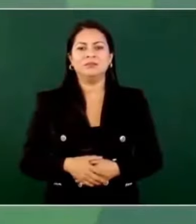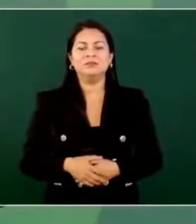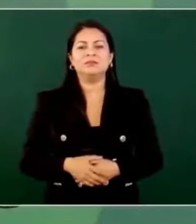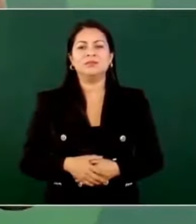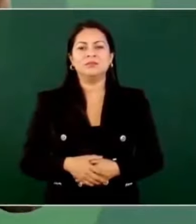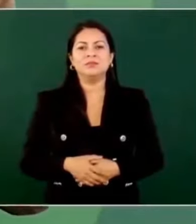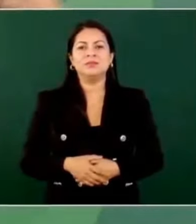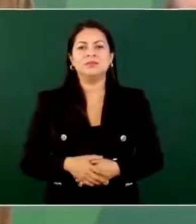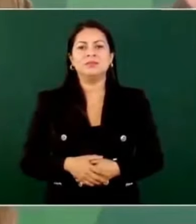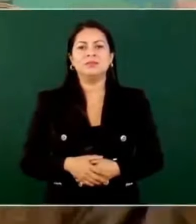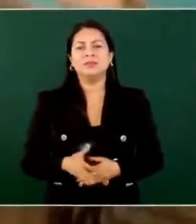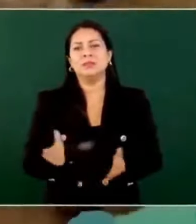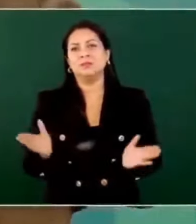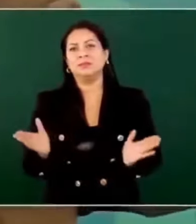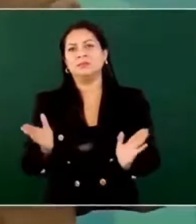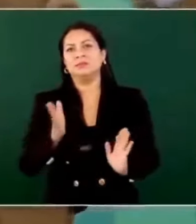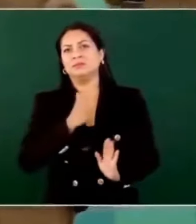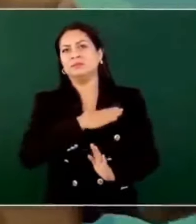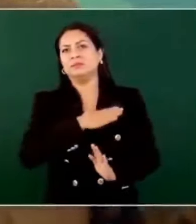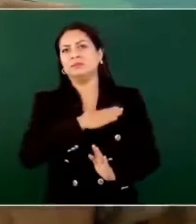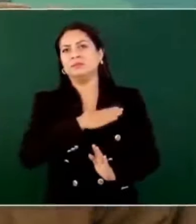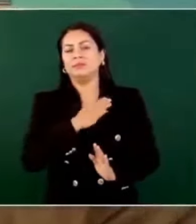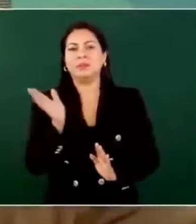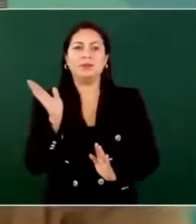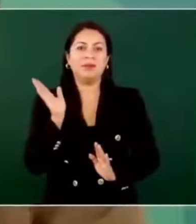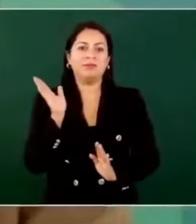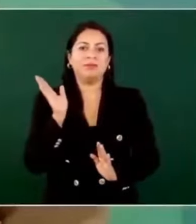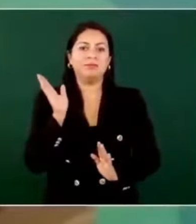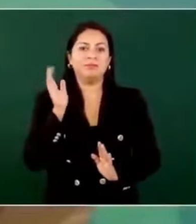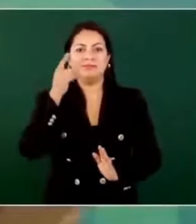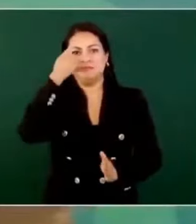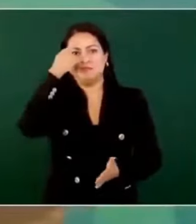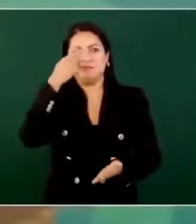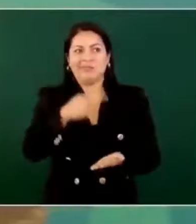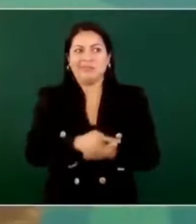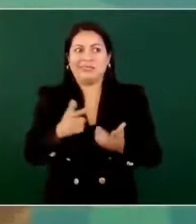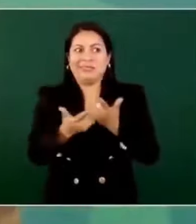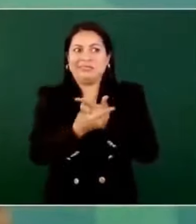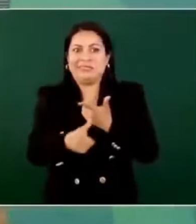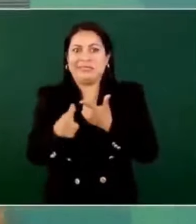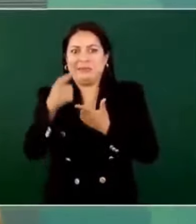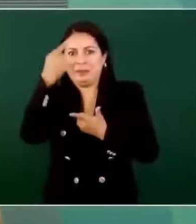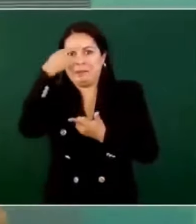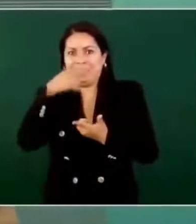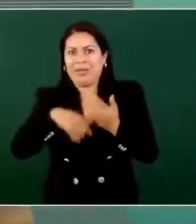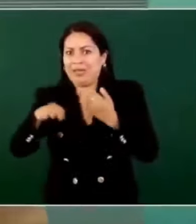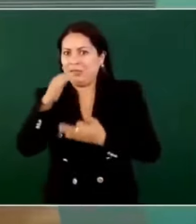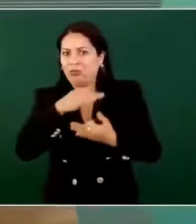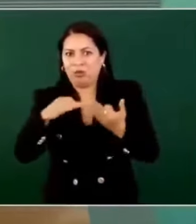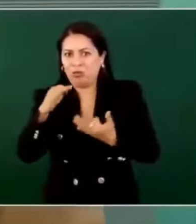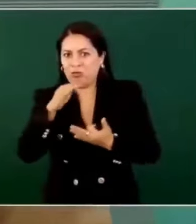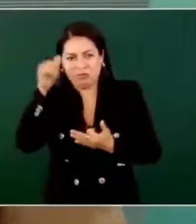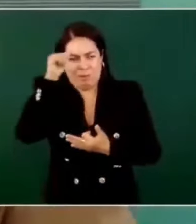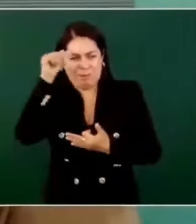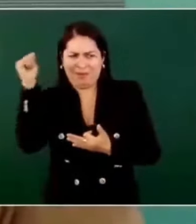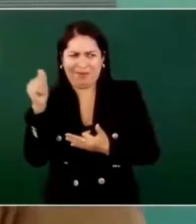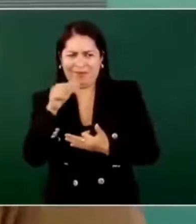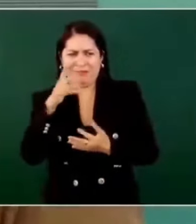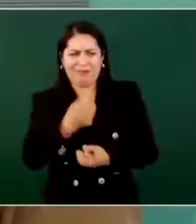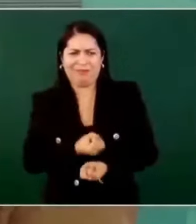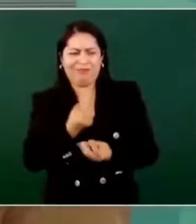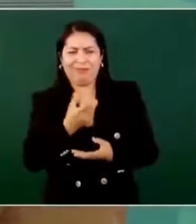Que, bueno, yo creo que es de dominio público, no es ningún pecado, lo que voy a decir.